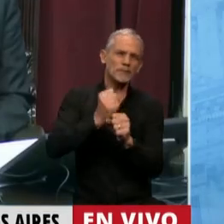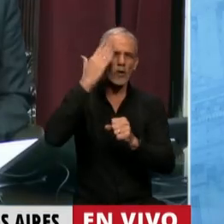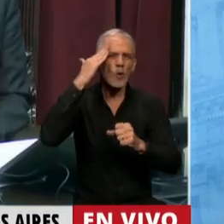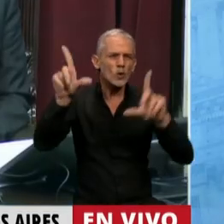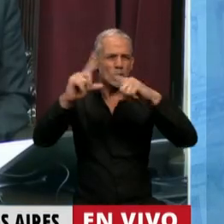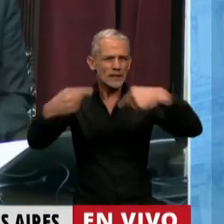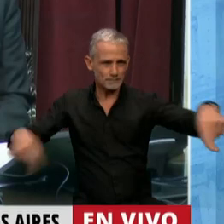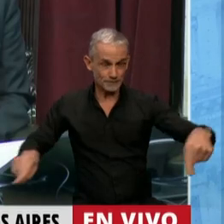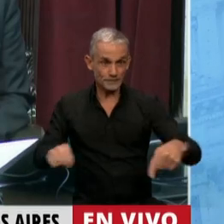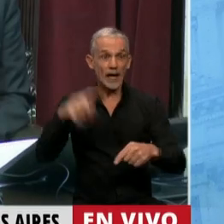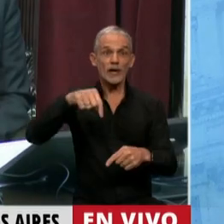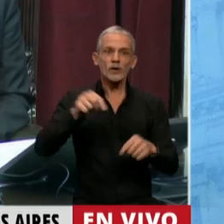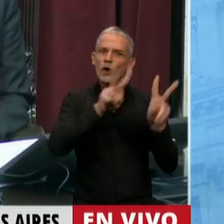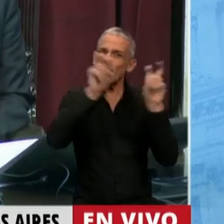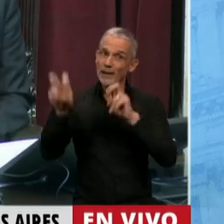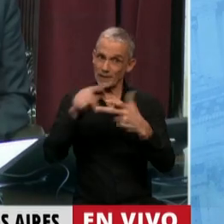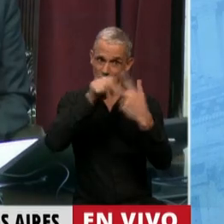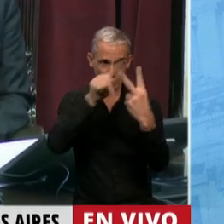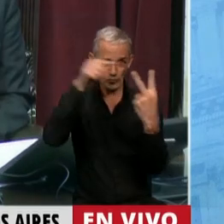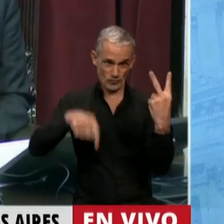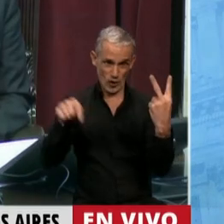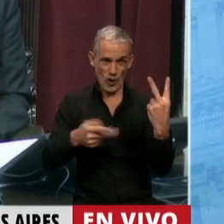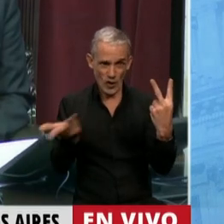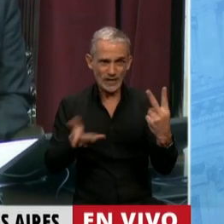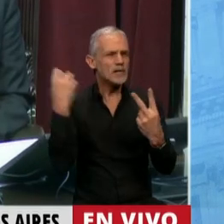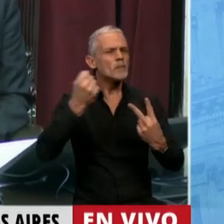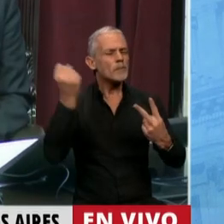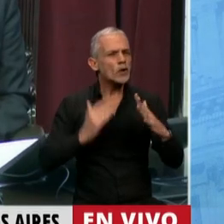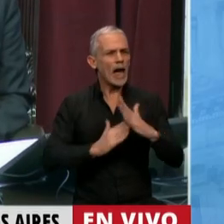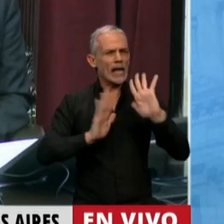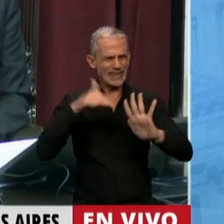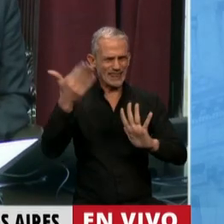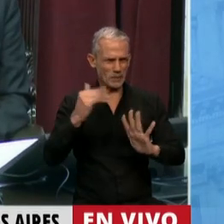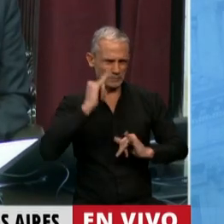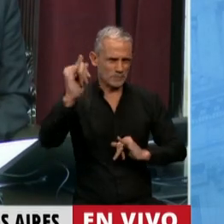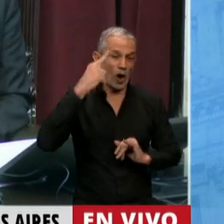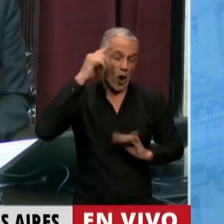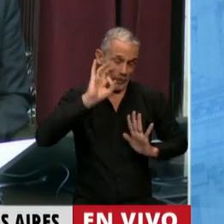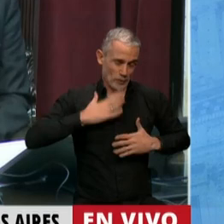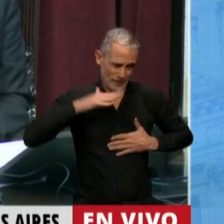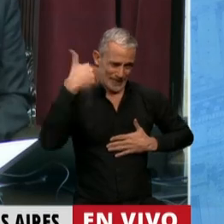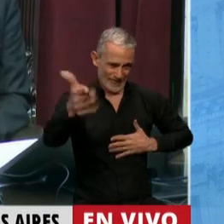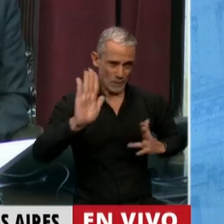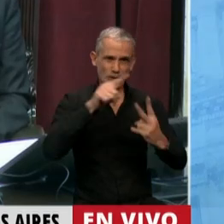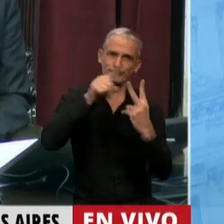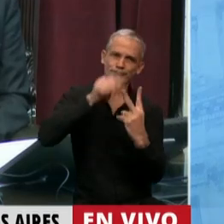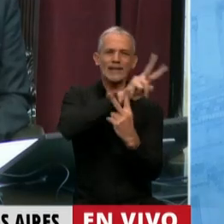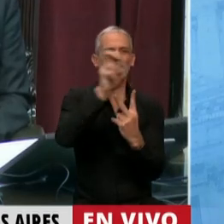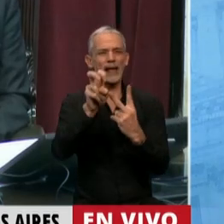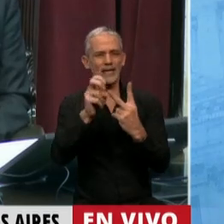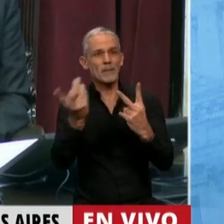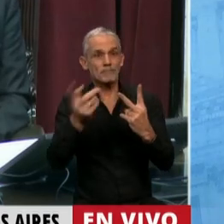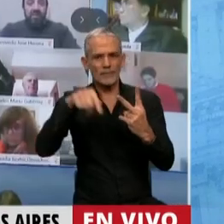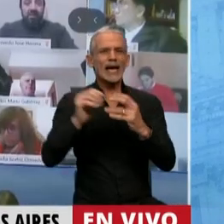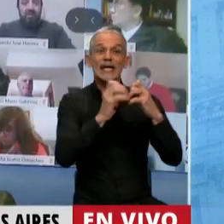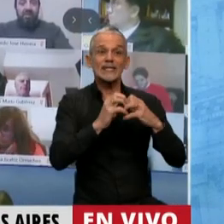como hoy se van a tratar dos temas que son importantes, aunque después vamos a manifestar nuestra opinión, por supuesto entendíamos que